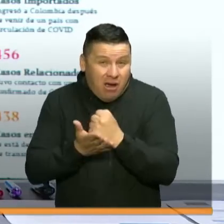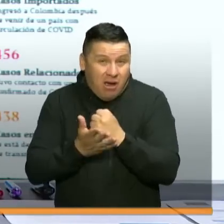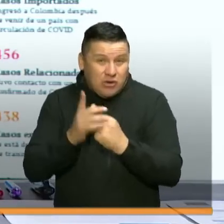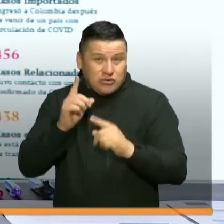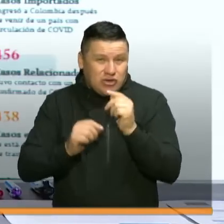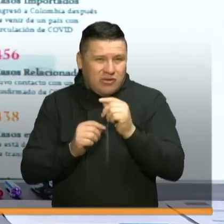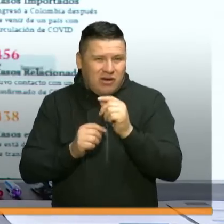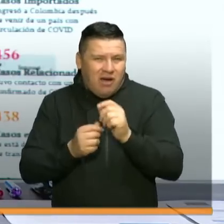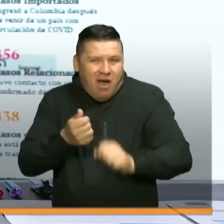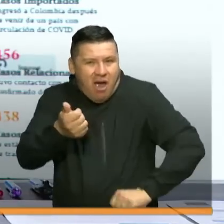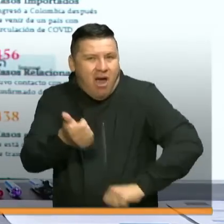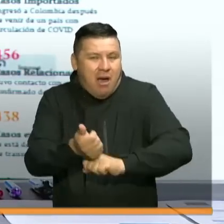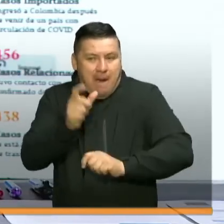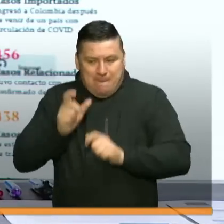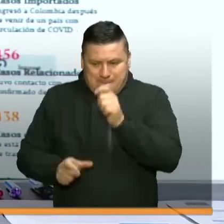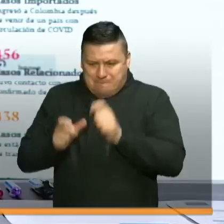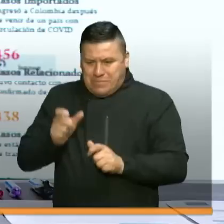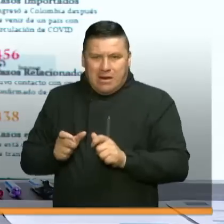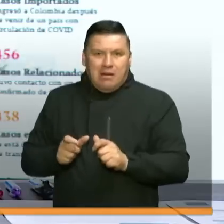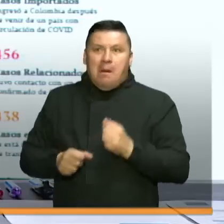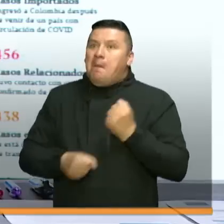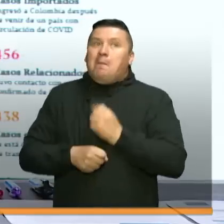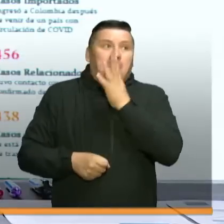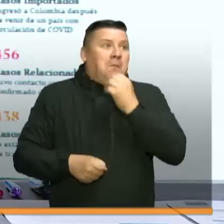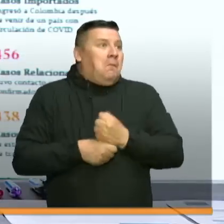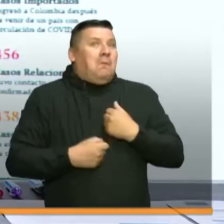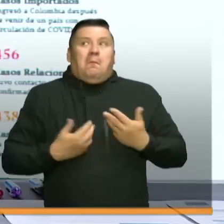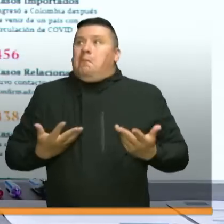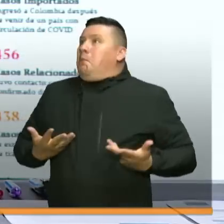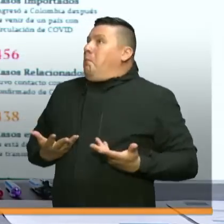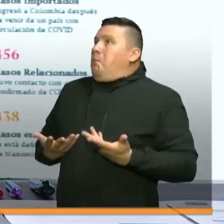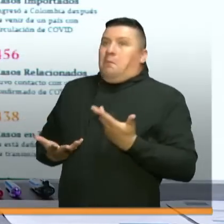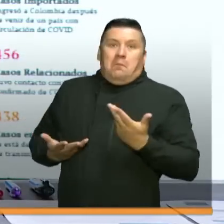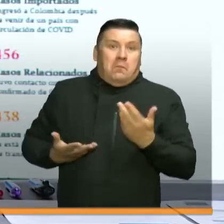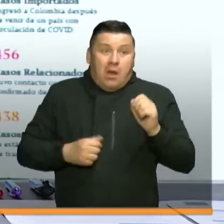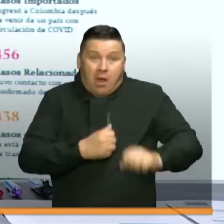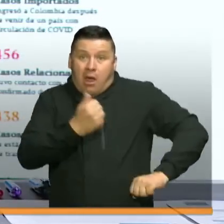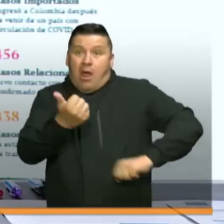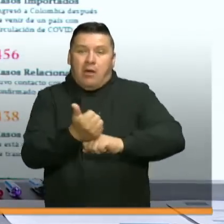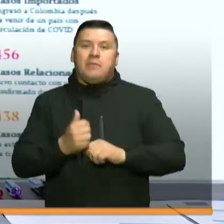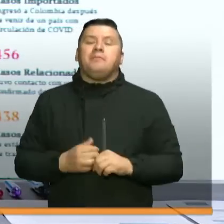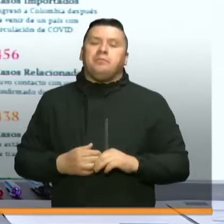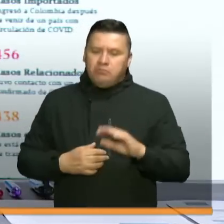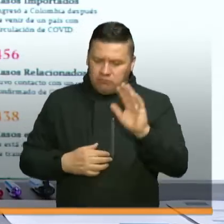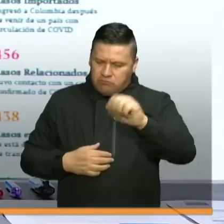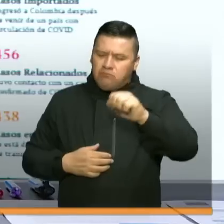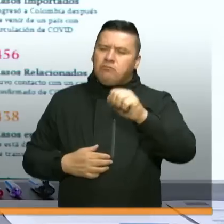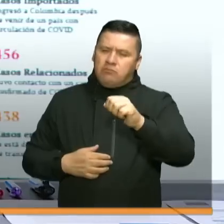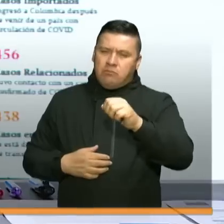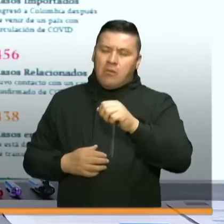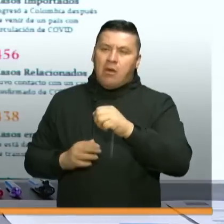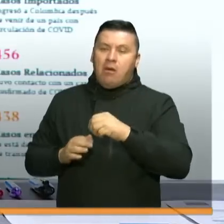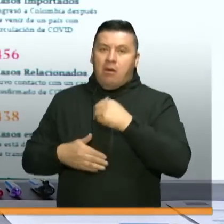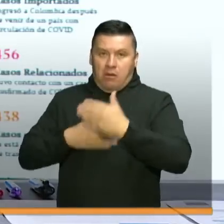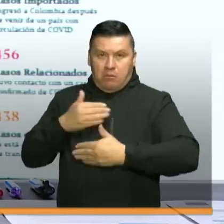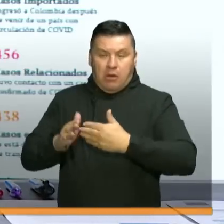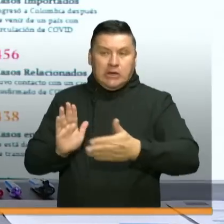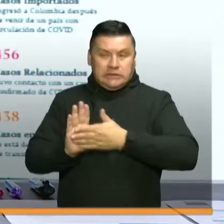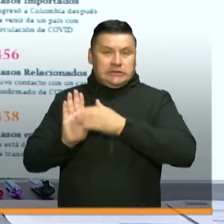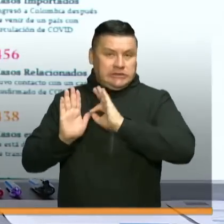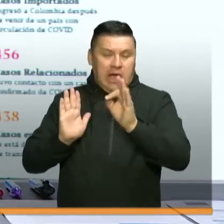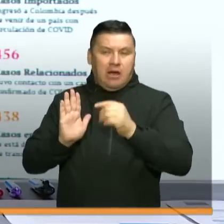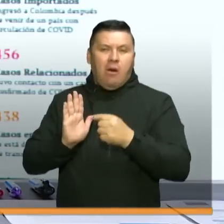subsidio para las personas que se quedan sin empleo? Viviana, hay varias cosas que se han puesto en marcha. En primer lugar,